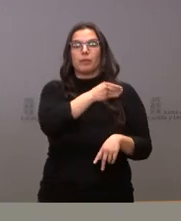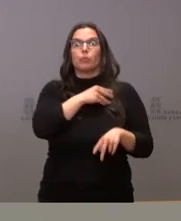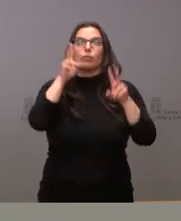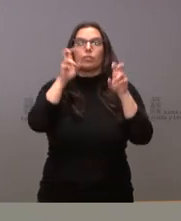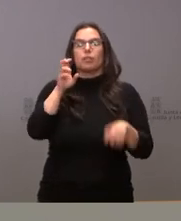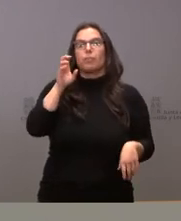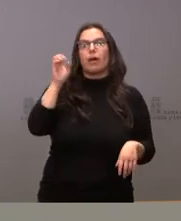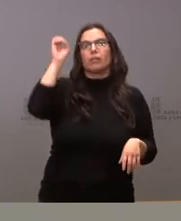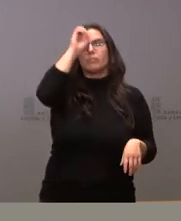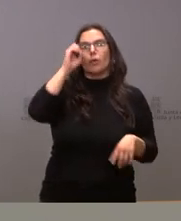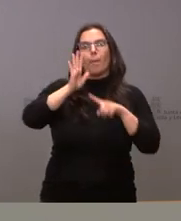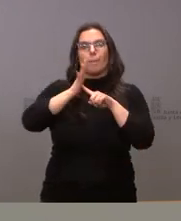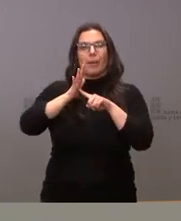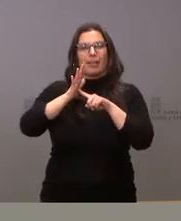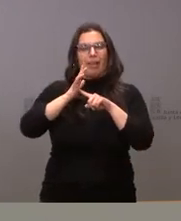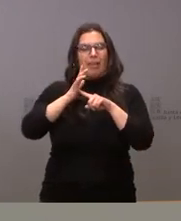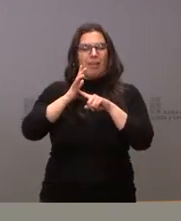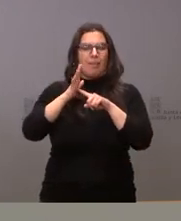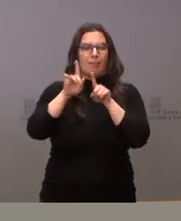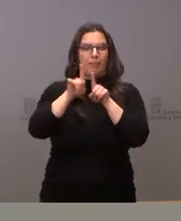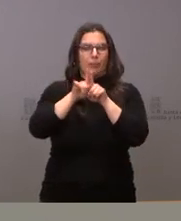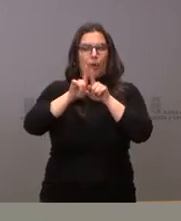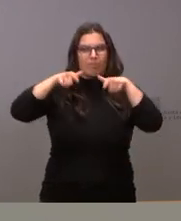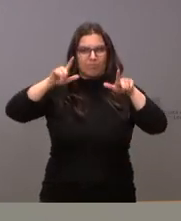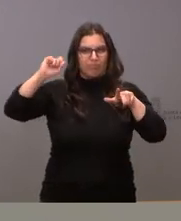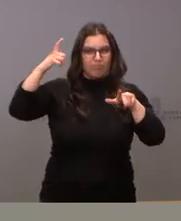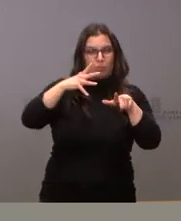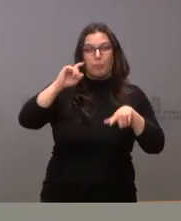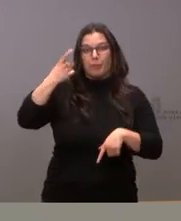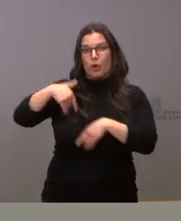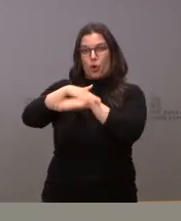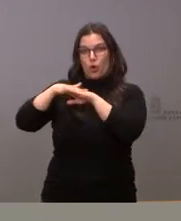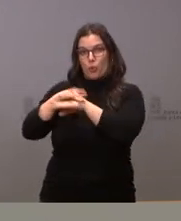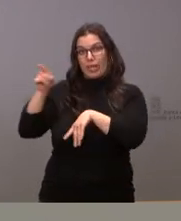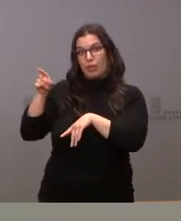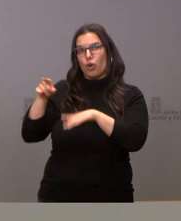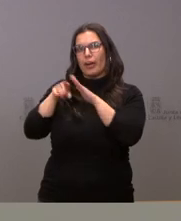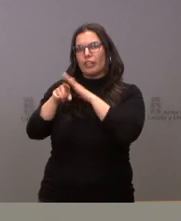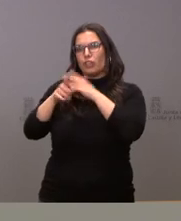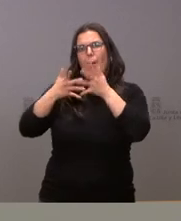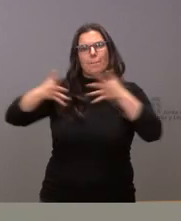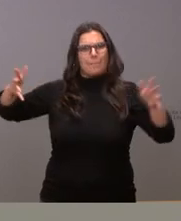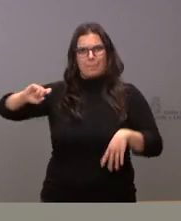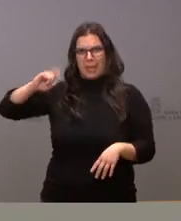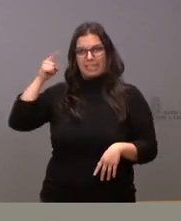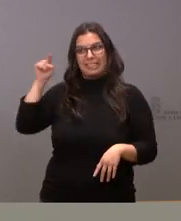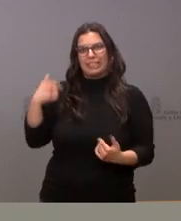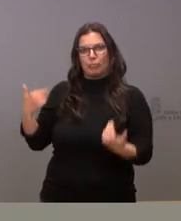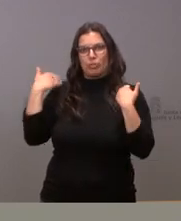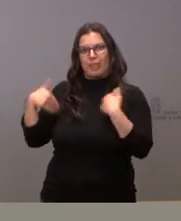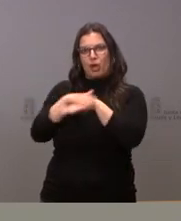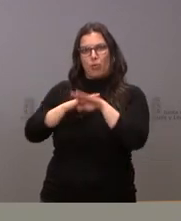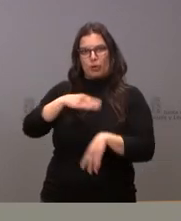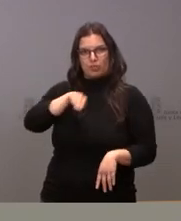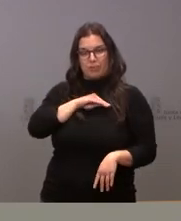parques bueno el gobierno primero es el que tramita los parques de más dimensión los que tienen más impacto por tanto cuando se está